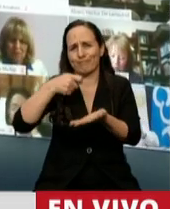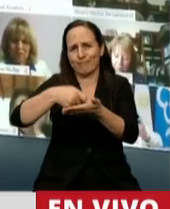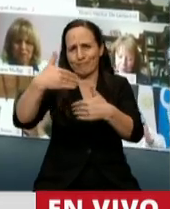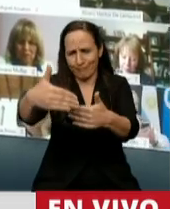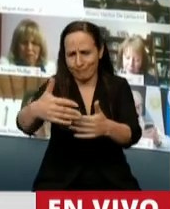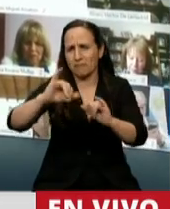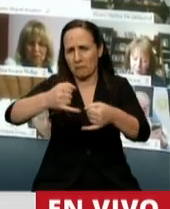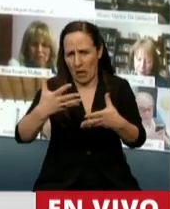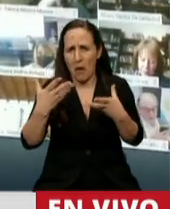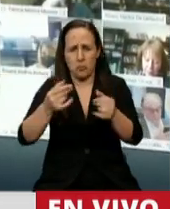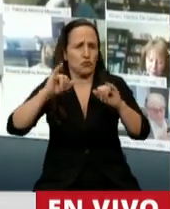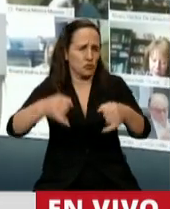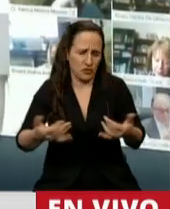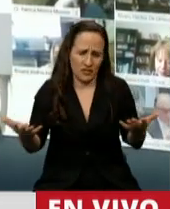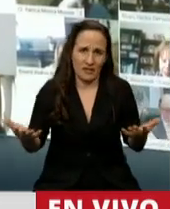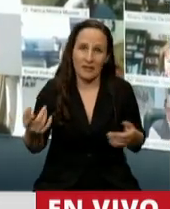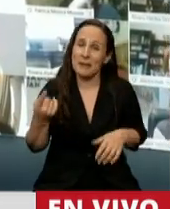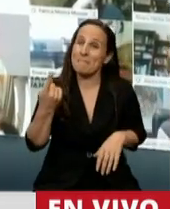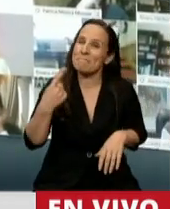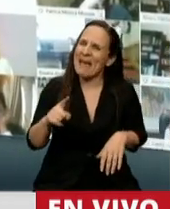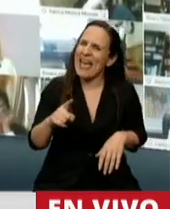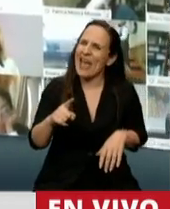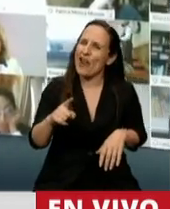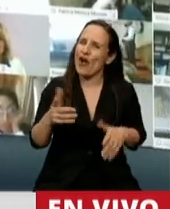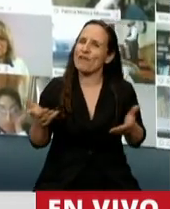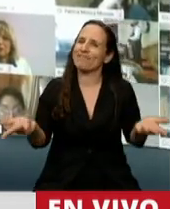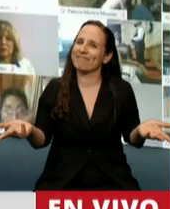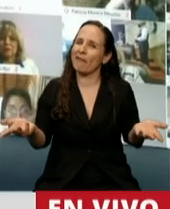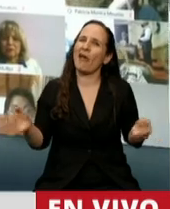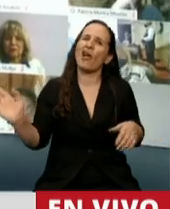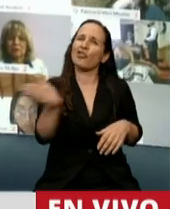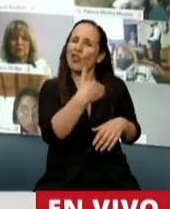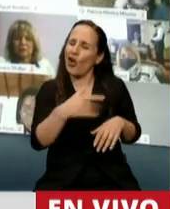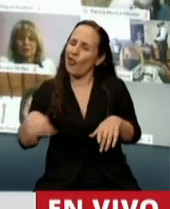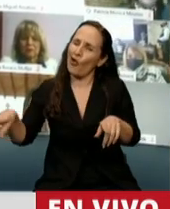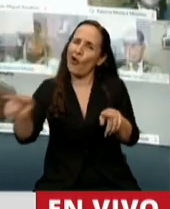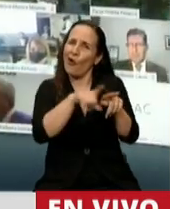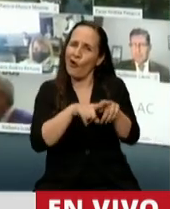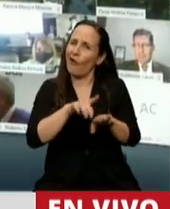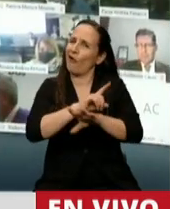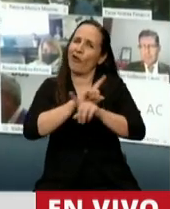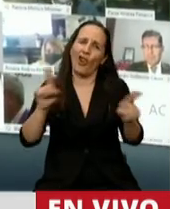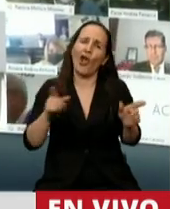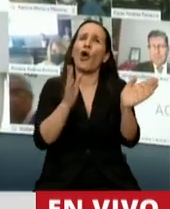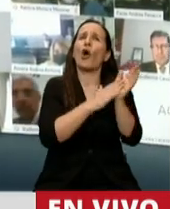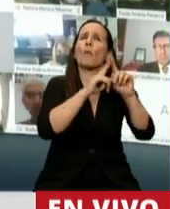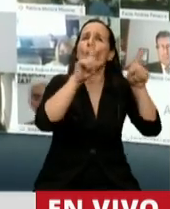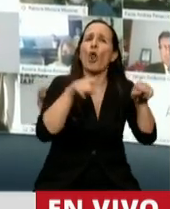sectores. Lo que no podemos hacer es meter a todos en la misma bolsa. No podemos meter en la misma bolsa a los monotributistas,